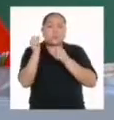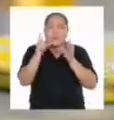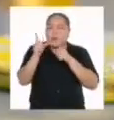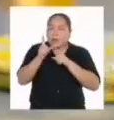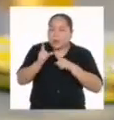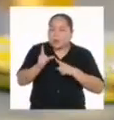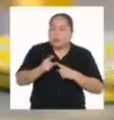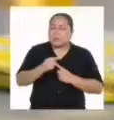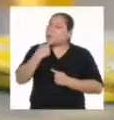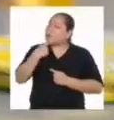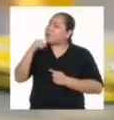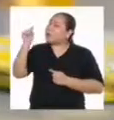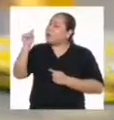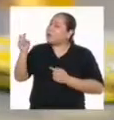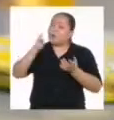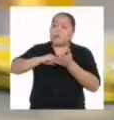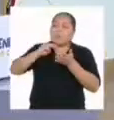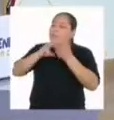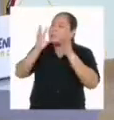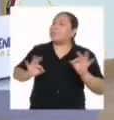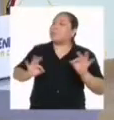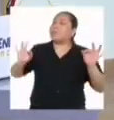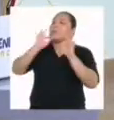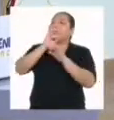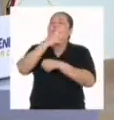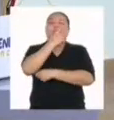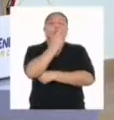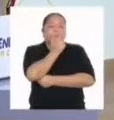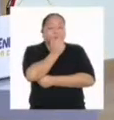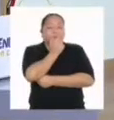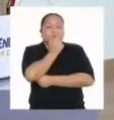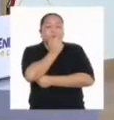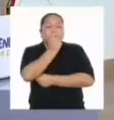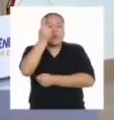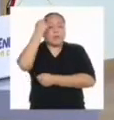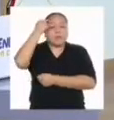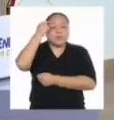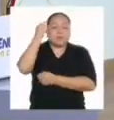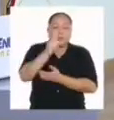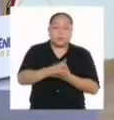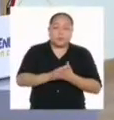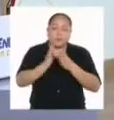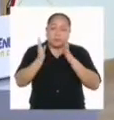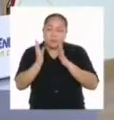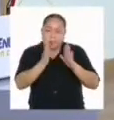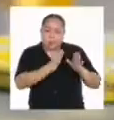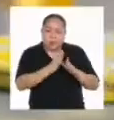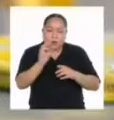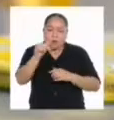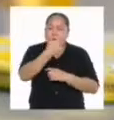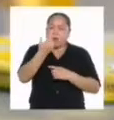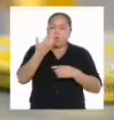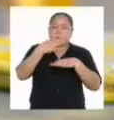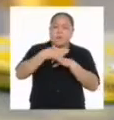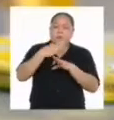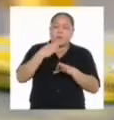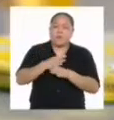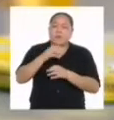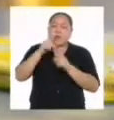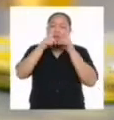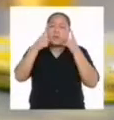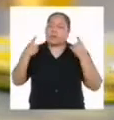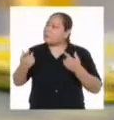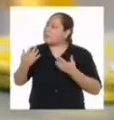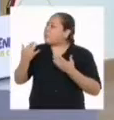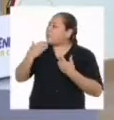contenido Y eso es lo principal Creo que podría jugar con otras figuras literarias ¿Vas a jugar